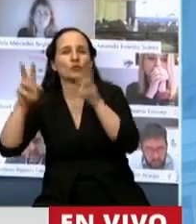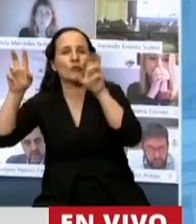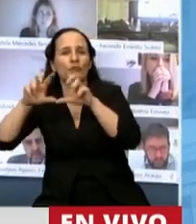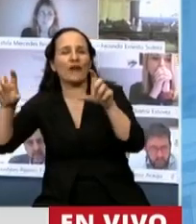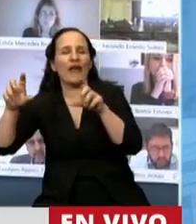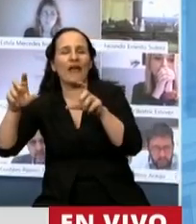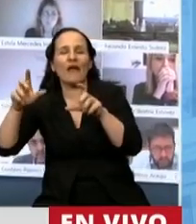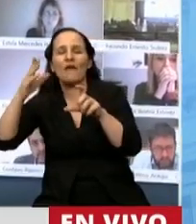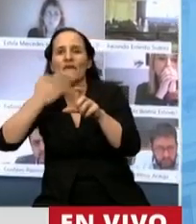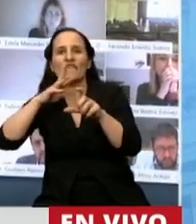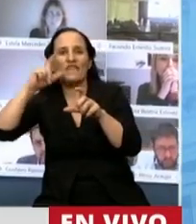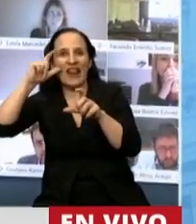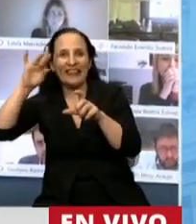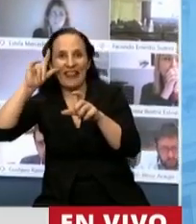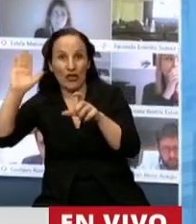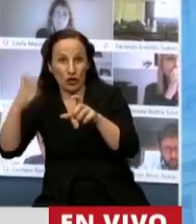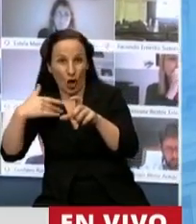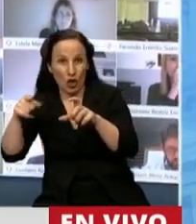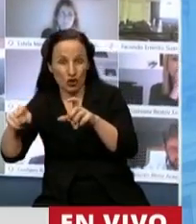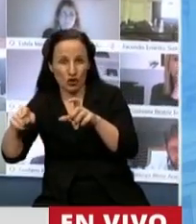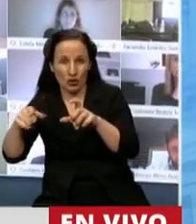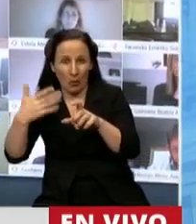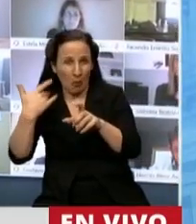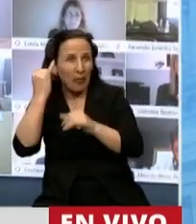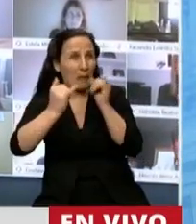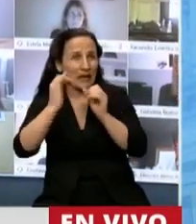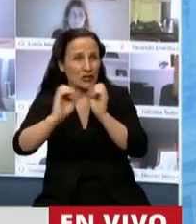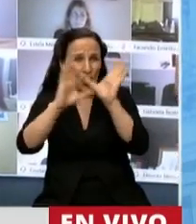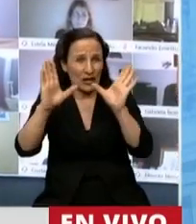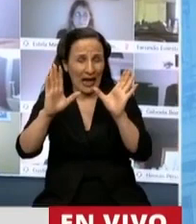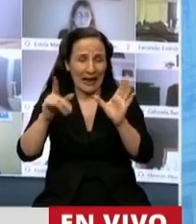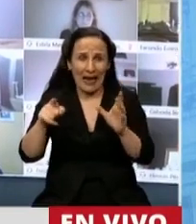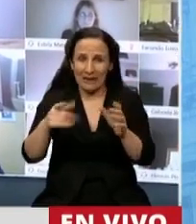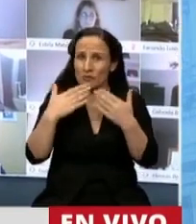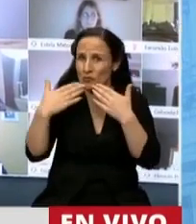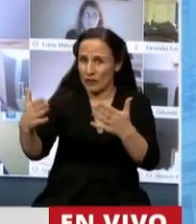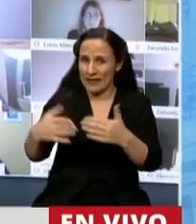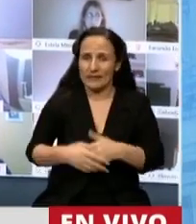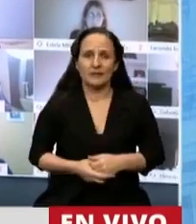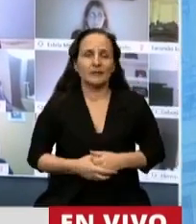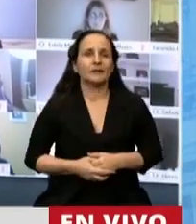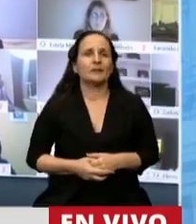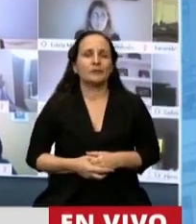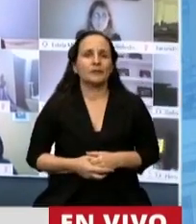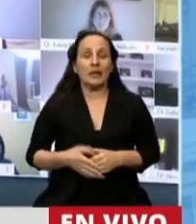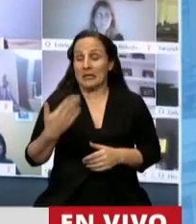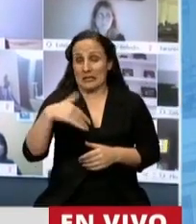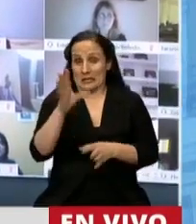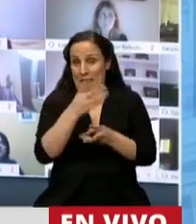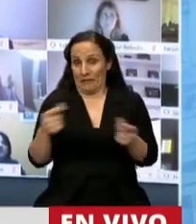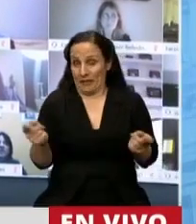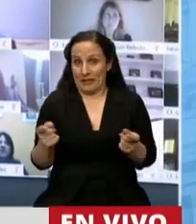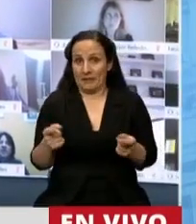explicar coherentemente esto? Se lo voy a agradecer. Voy a terminando,